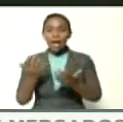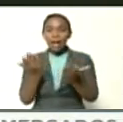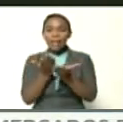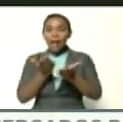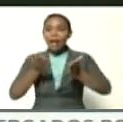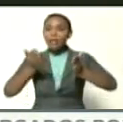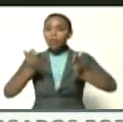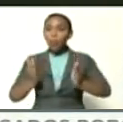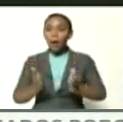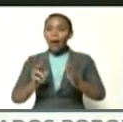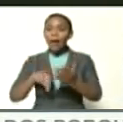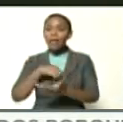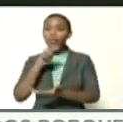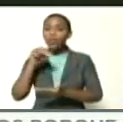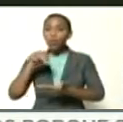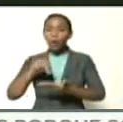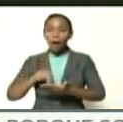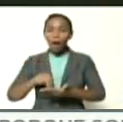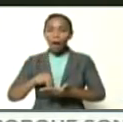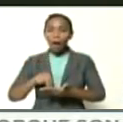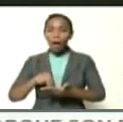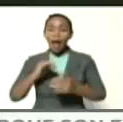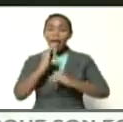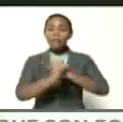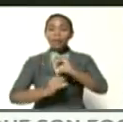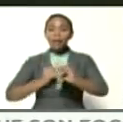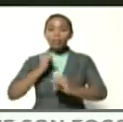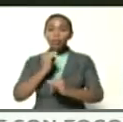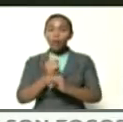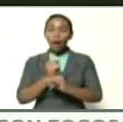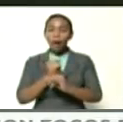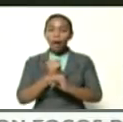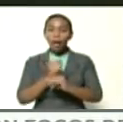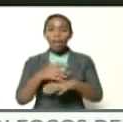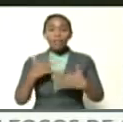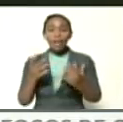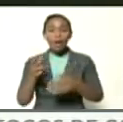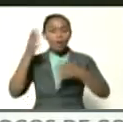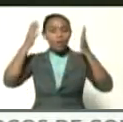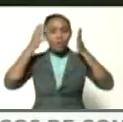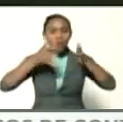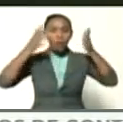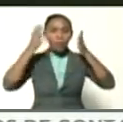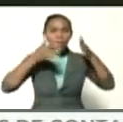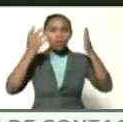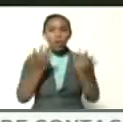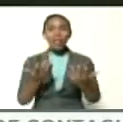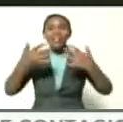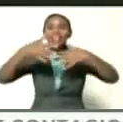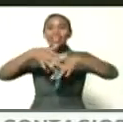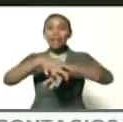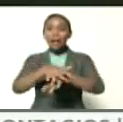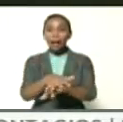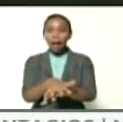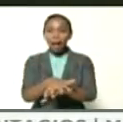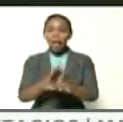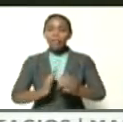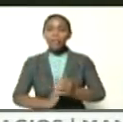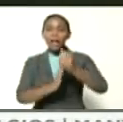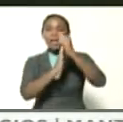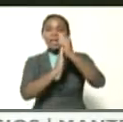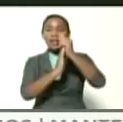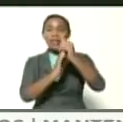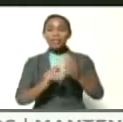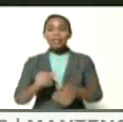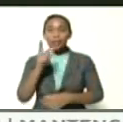Nacional e Internacional de Formación Integral de Líderes y